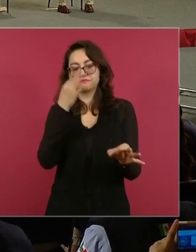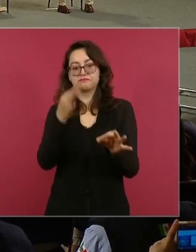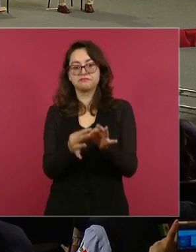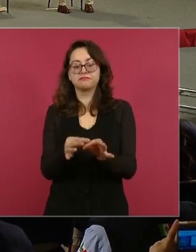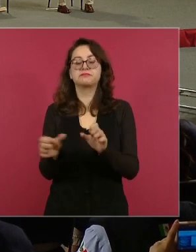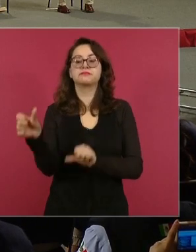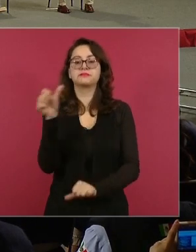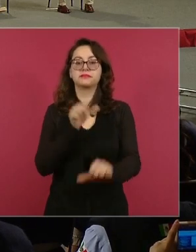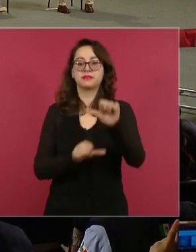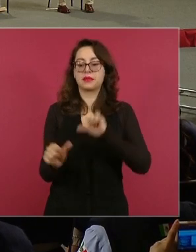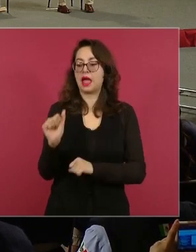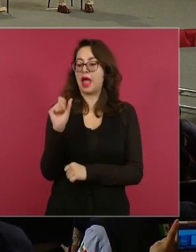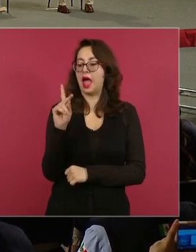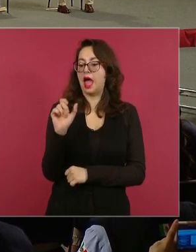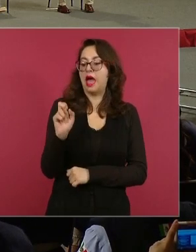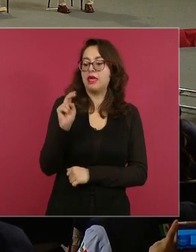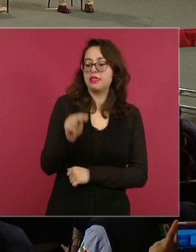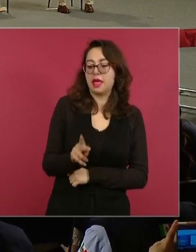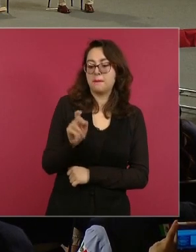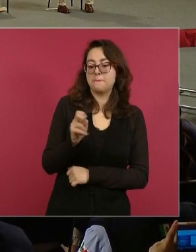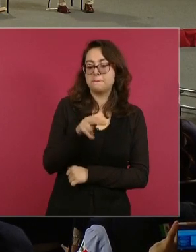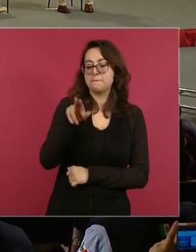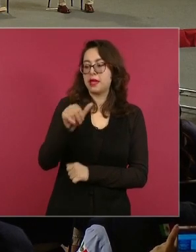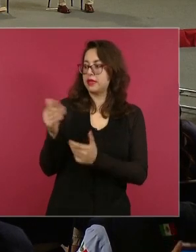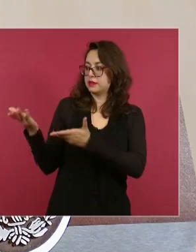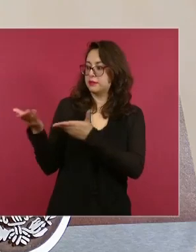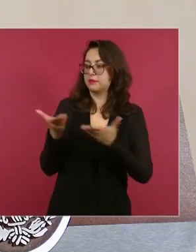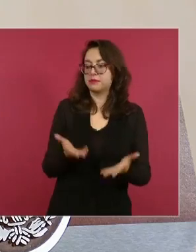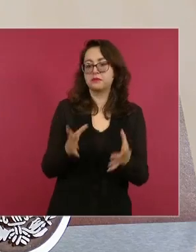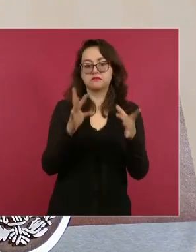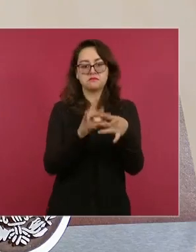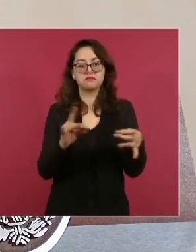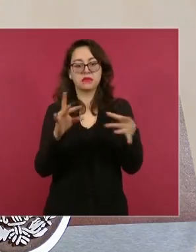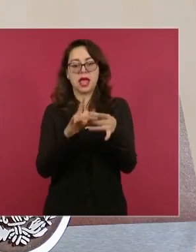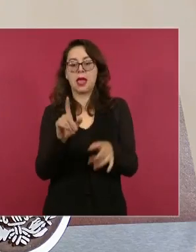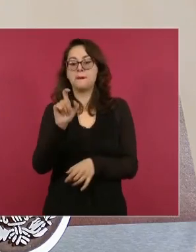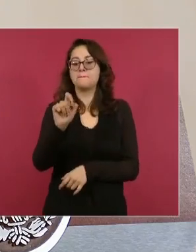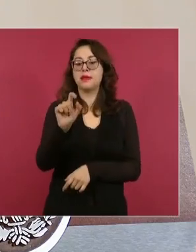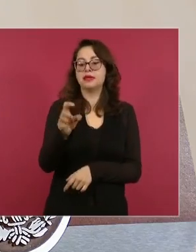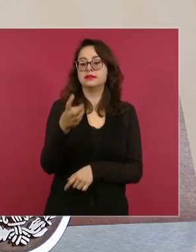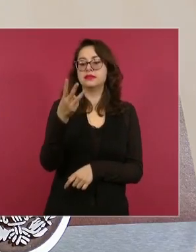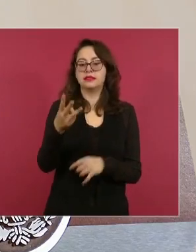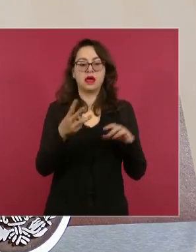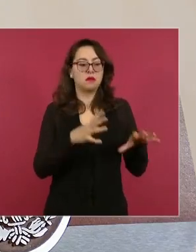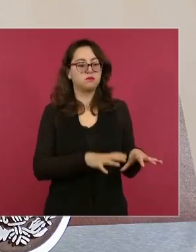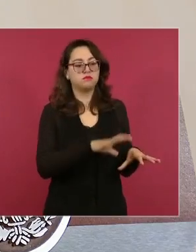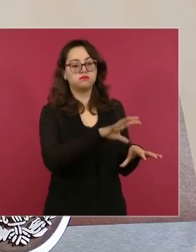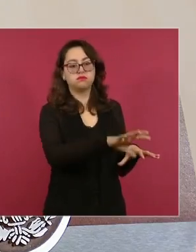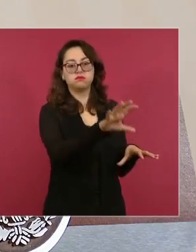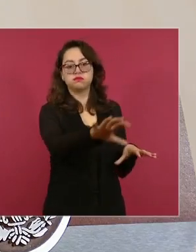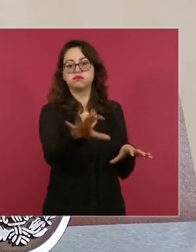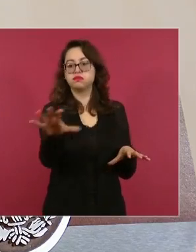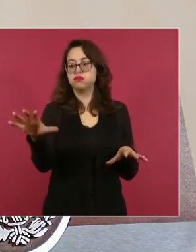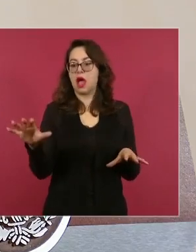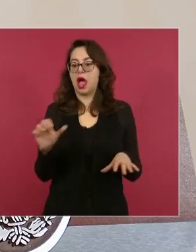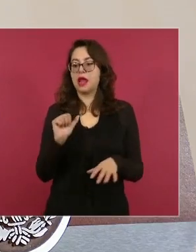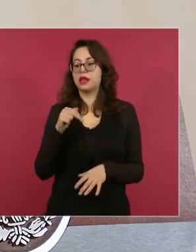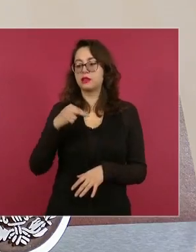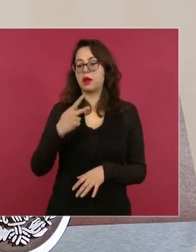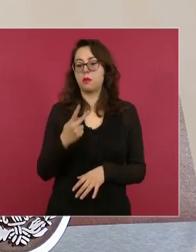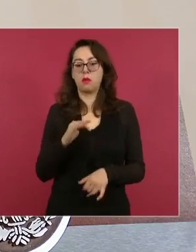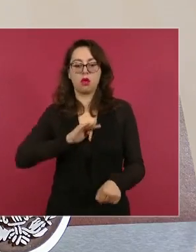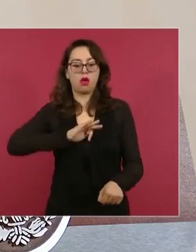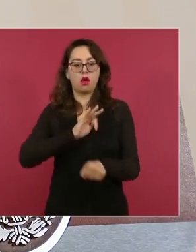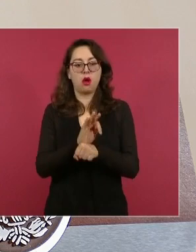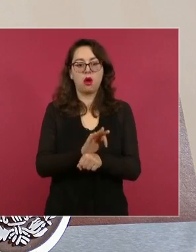comisionado, para que él platique de las 23 áreas naturales protegidas que vienen y el planteamiento que estos decretos